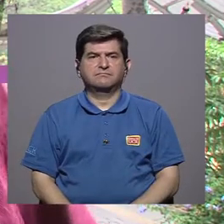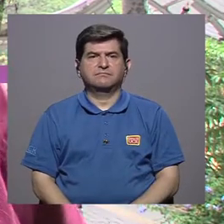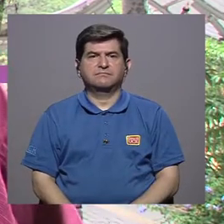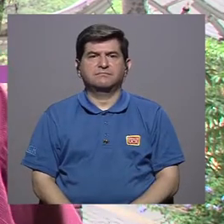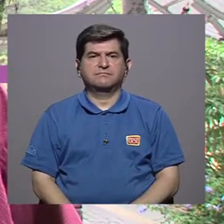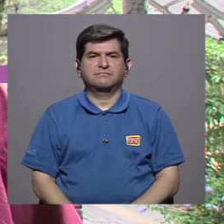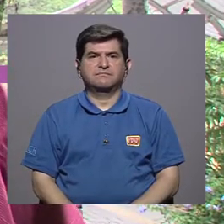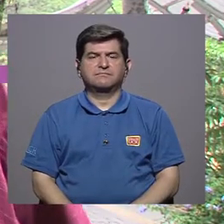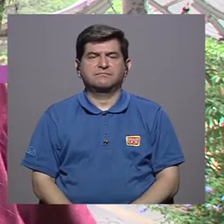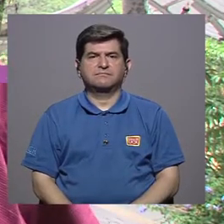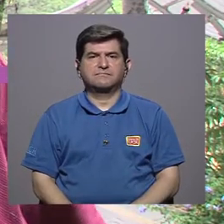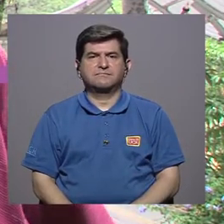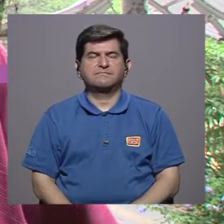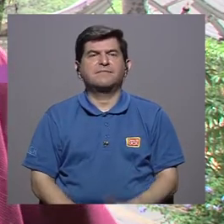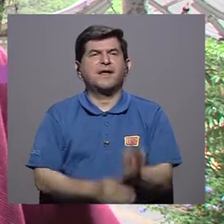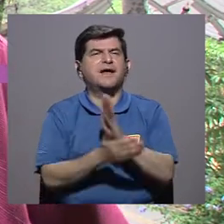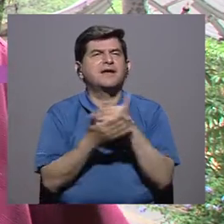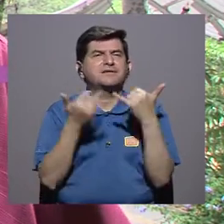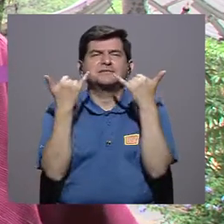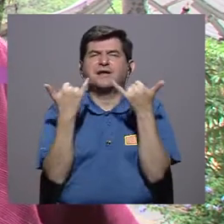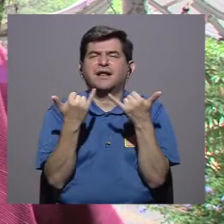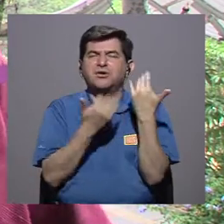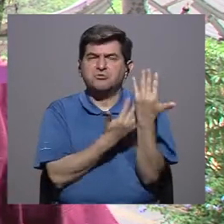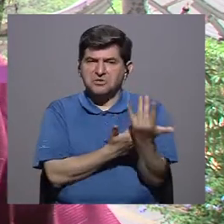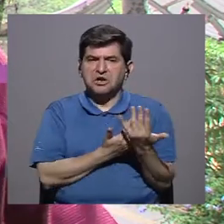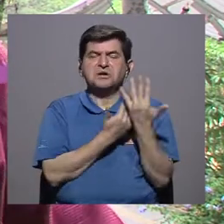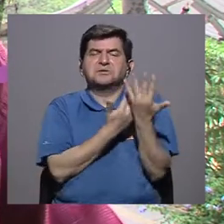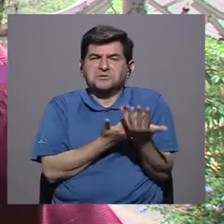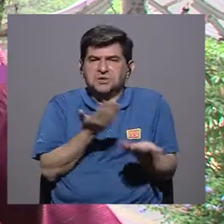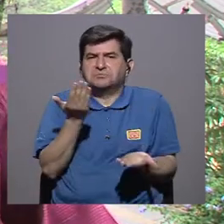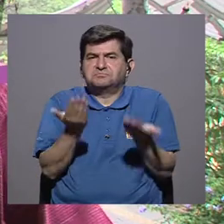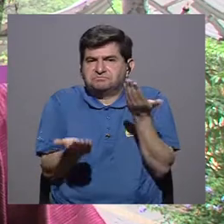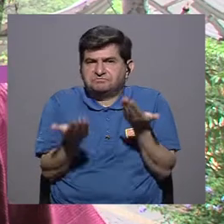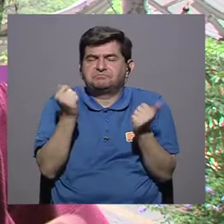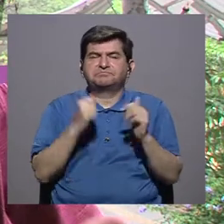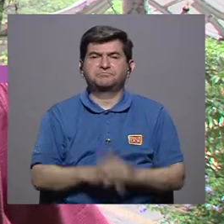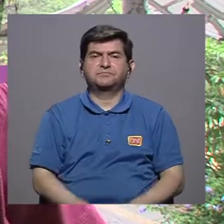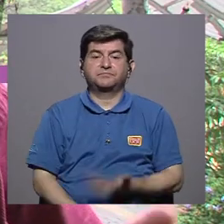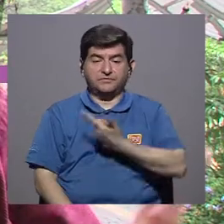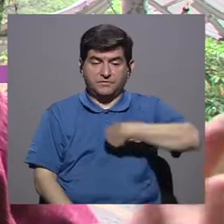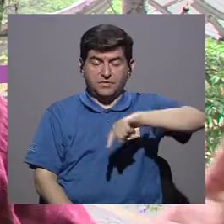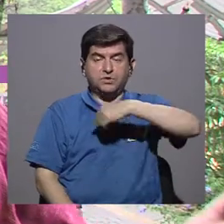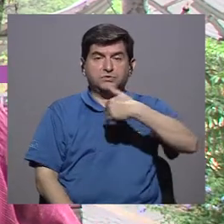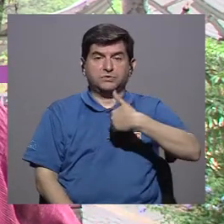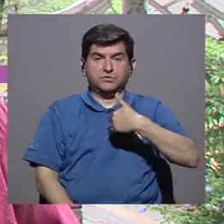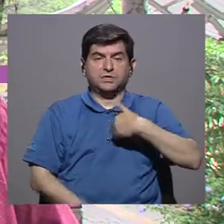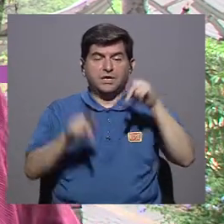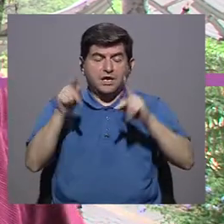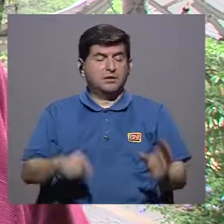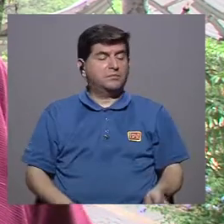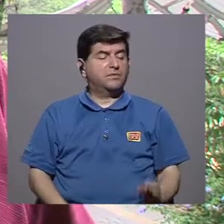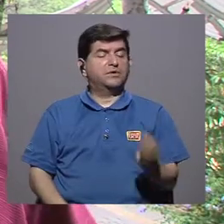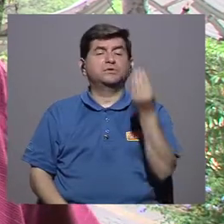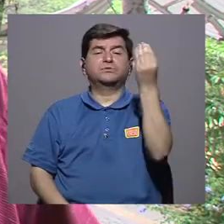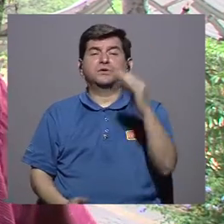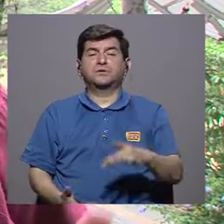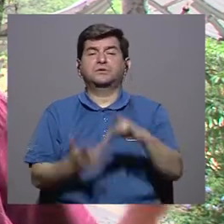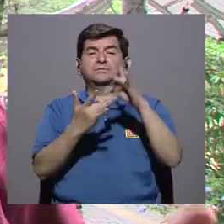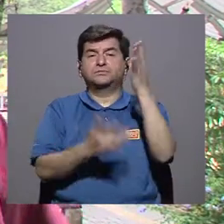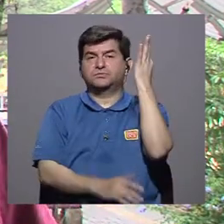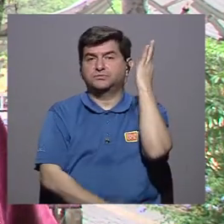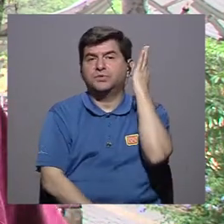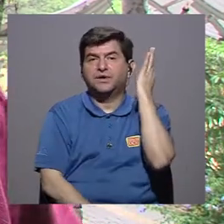es algo que ya esperábamos puesto que tenemos gente muy joven